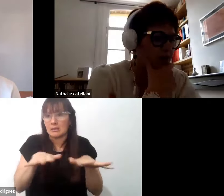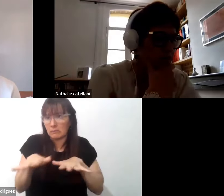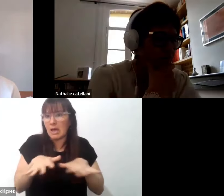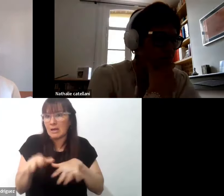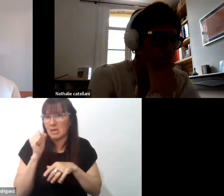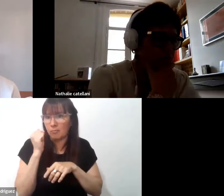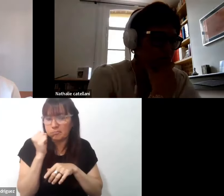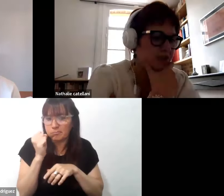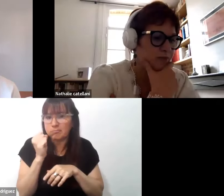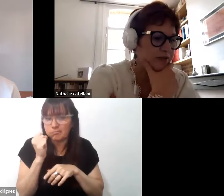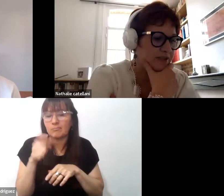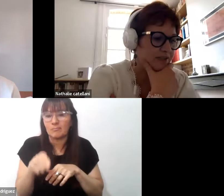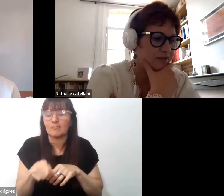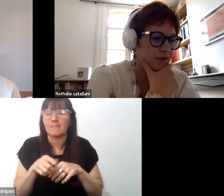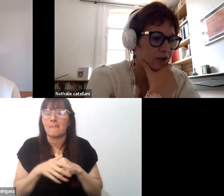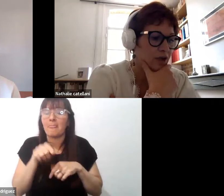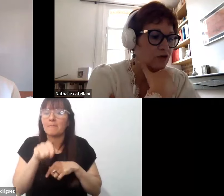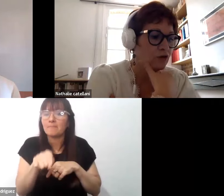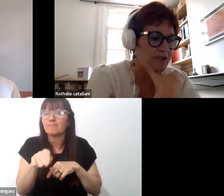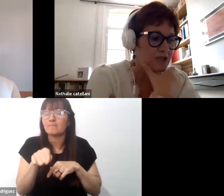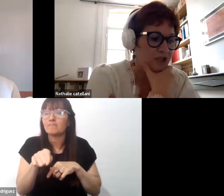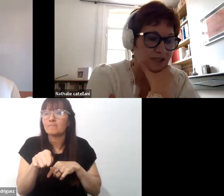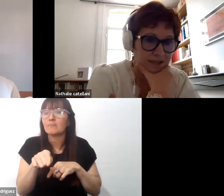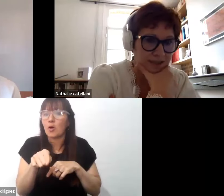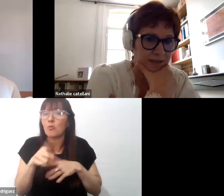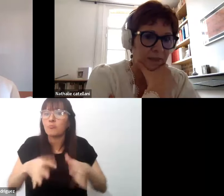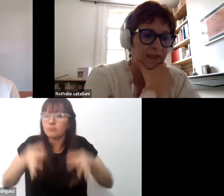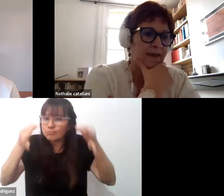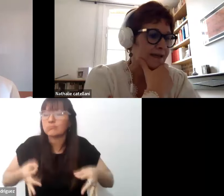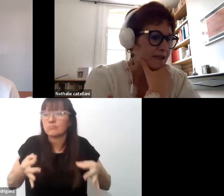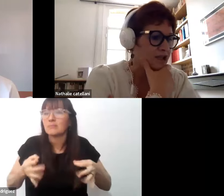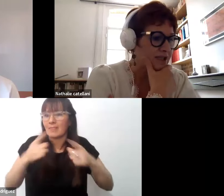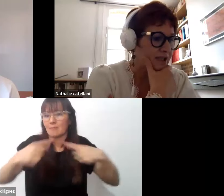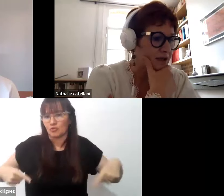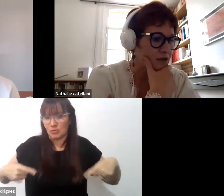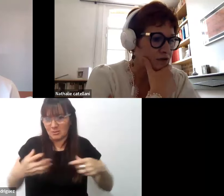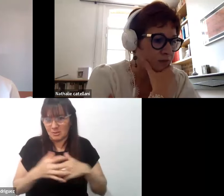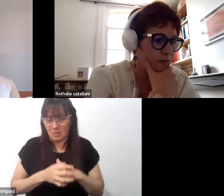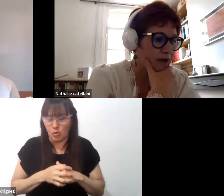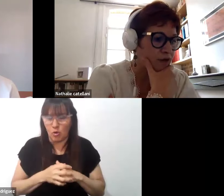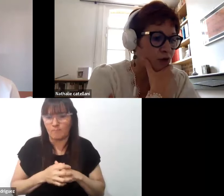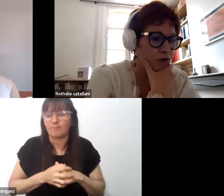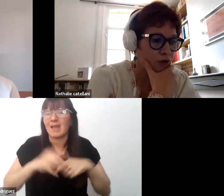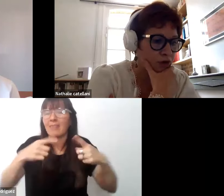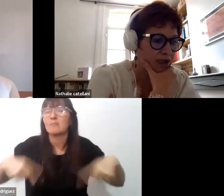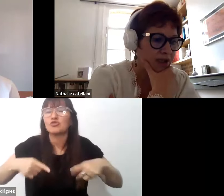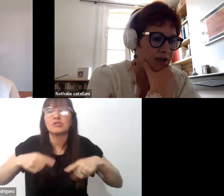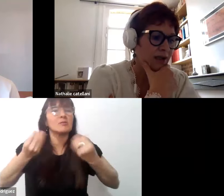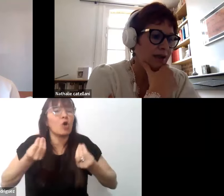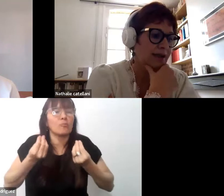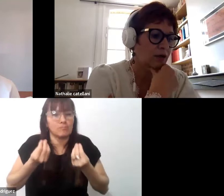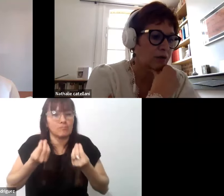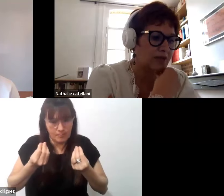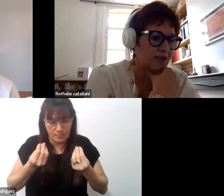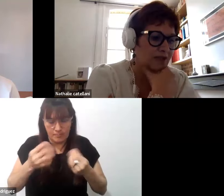procedieron a implementar este dispositivo. ¿De qué se trataba? Se trataba, por